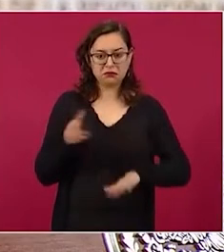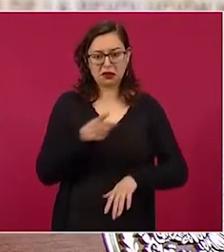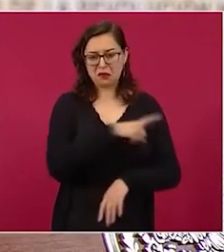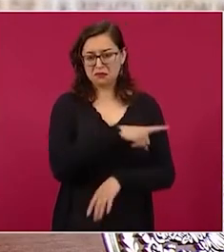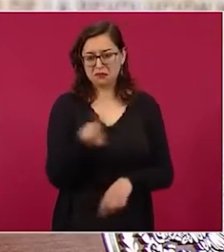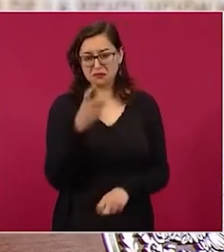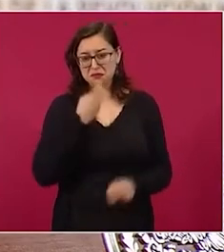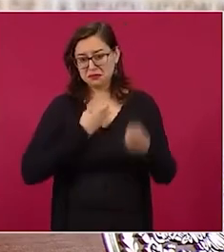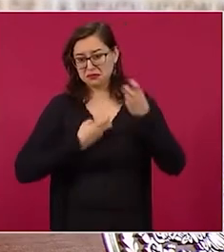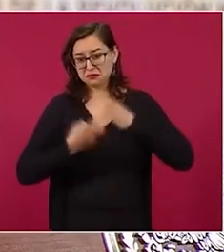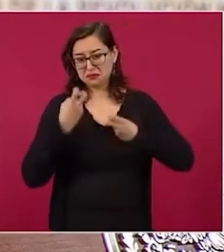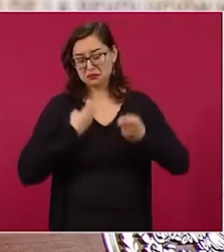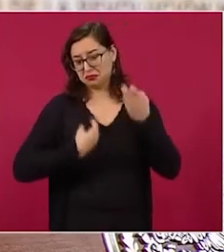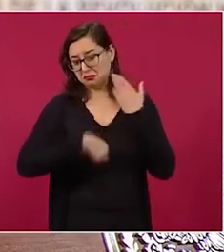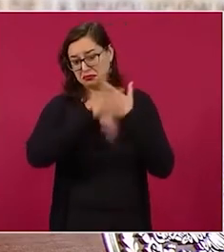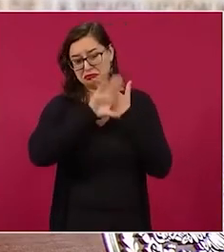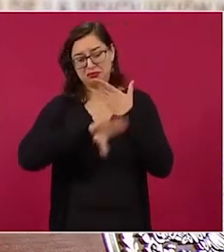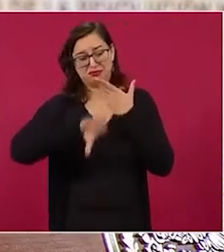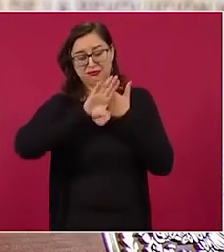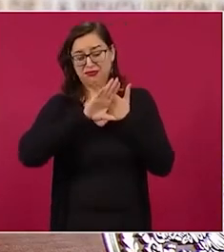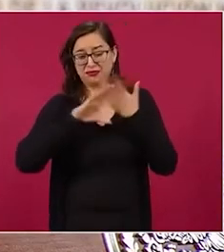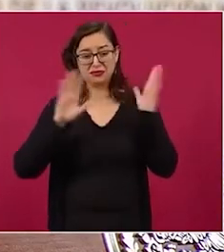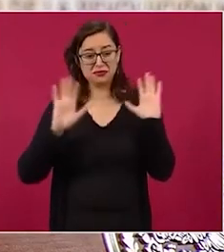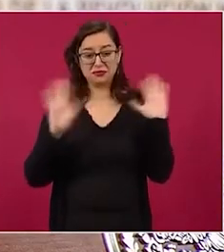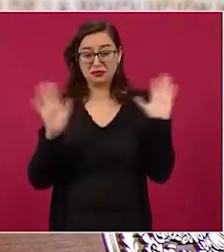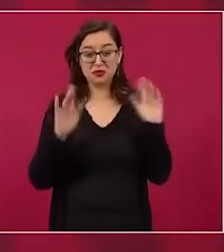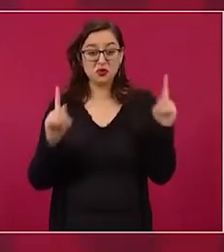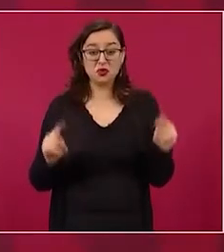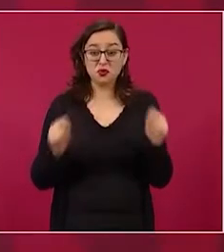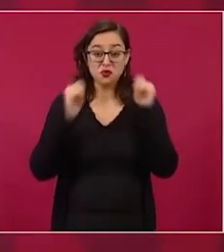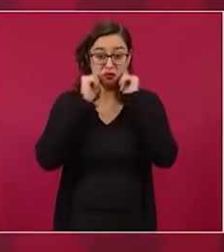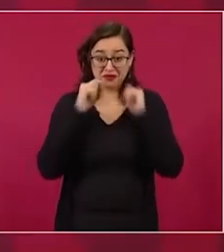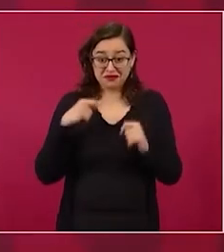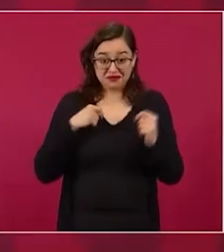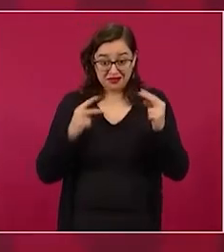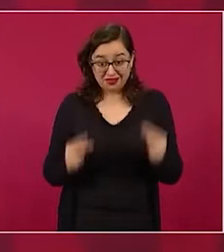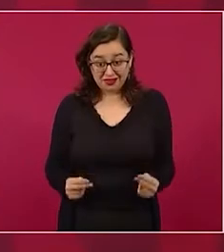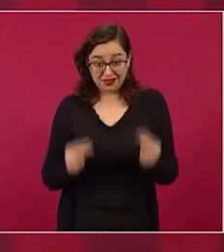pero ya no hay. Los negocios de Odebrecht,